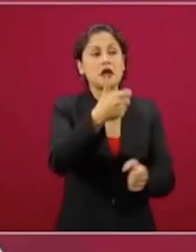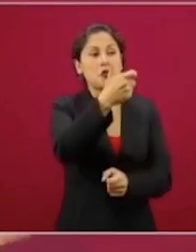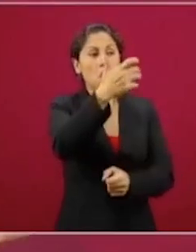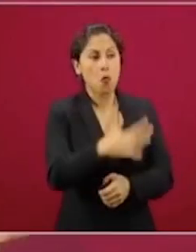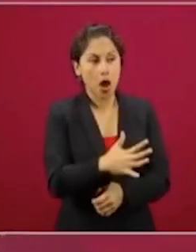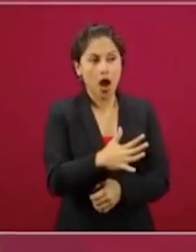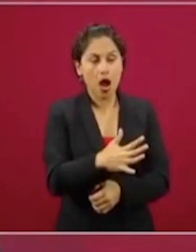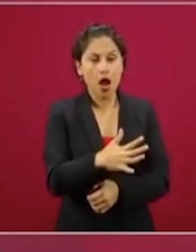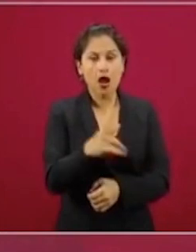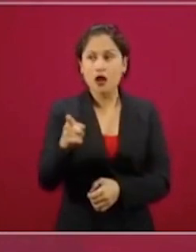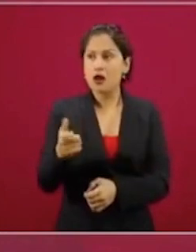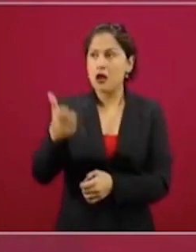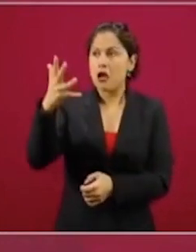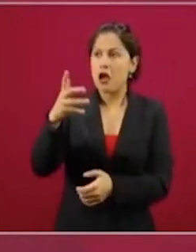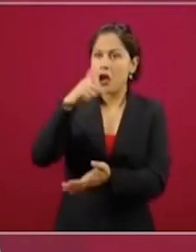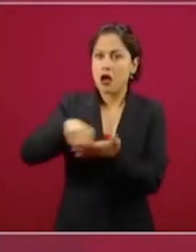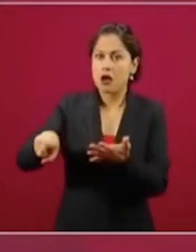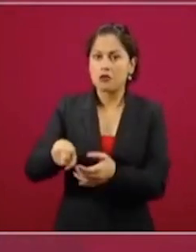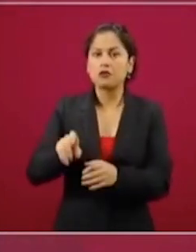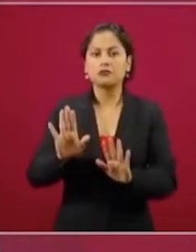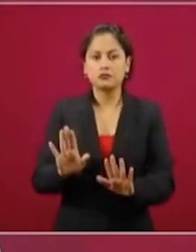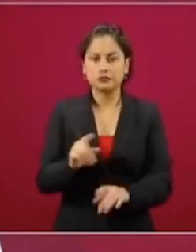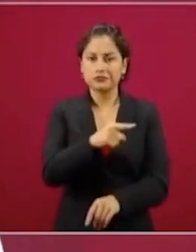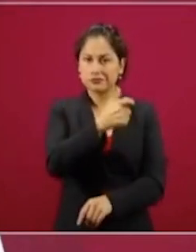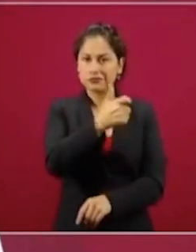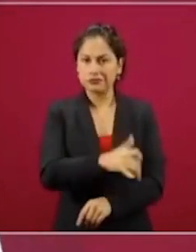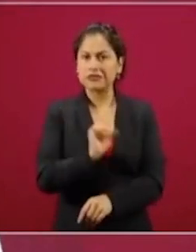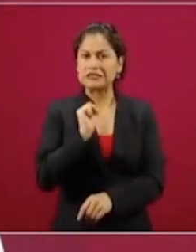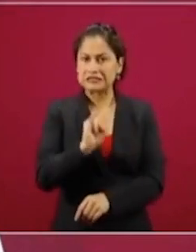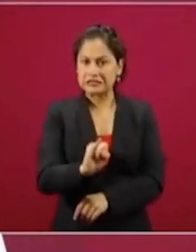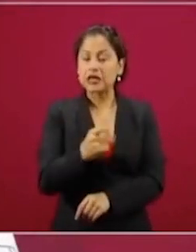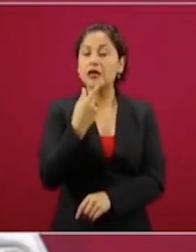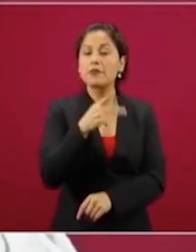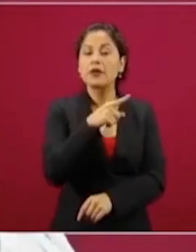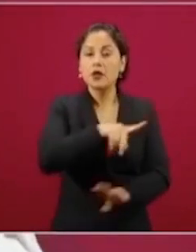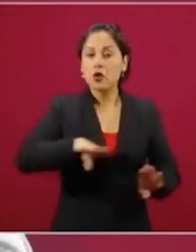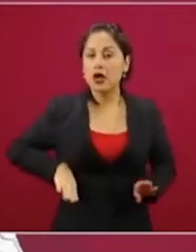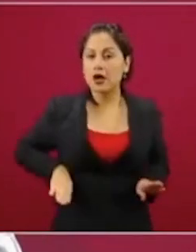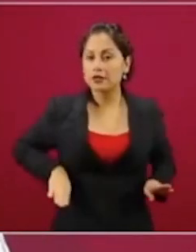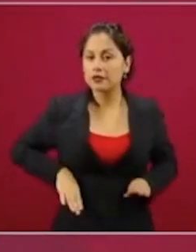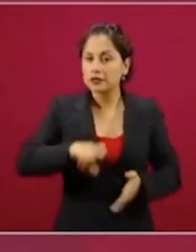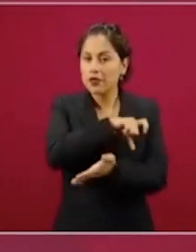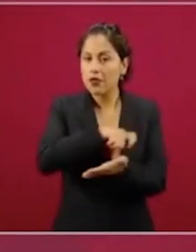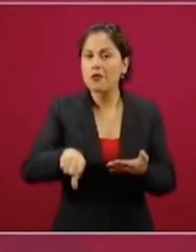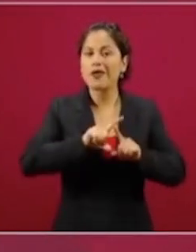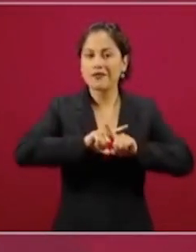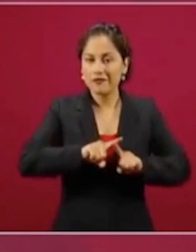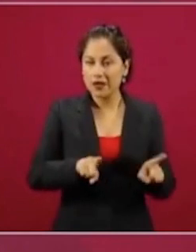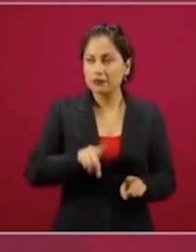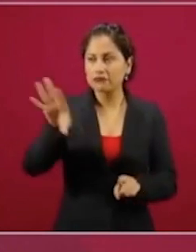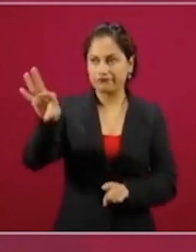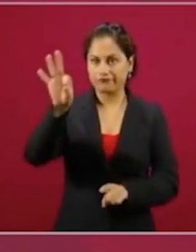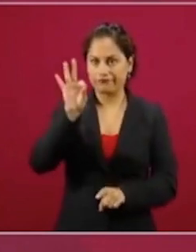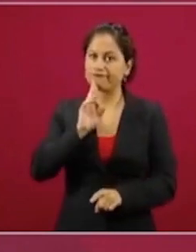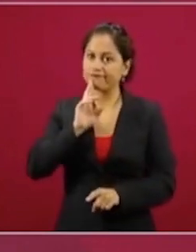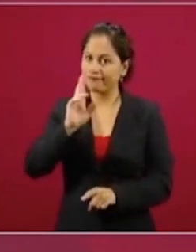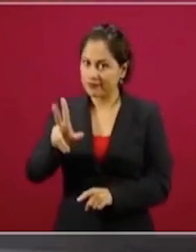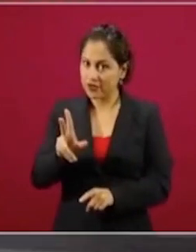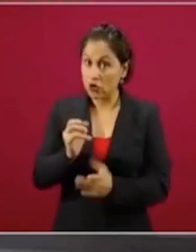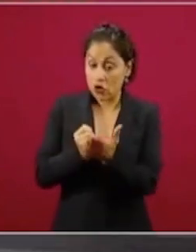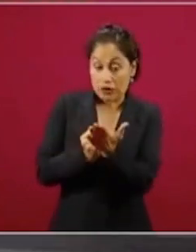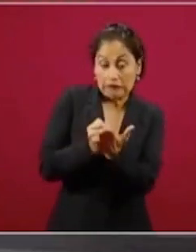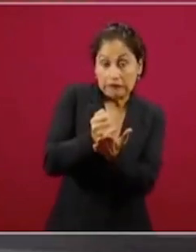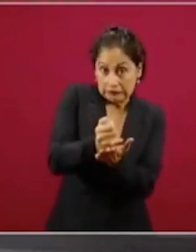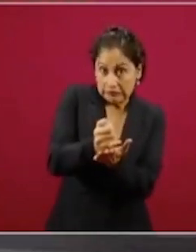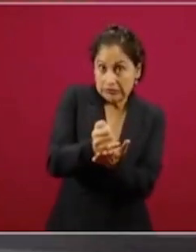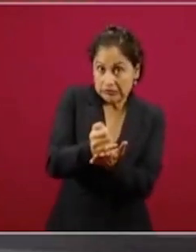pero de una marca que no conocemos y con una solicitud de 50 por ciento de anticipo. Todo esto configura un elemento de decisión a